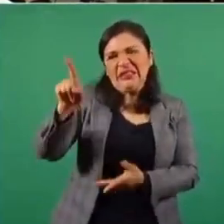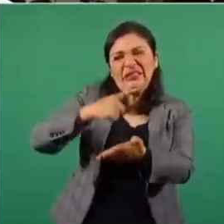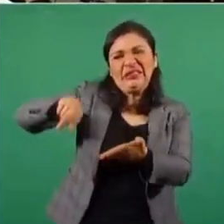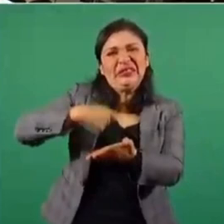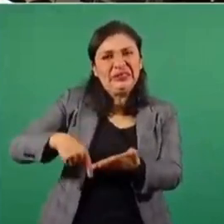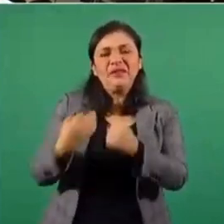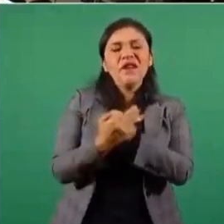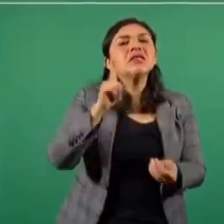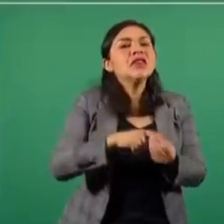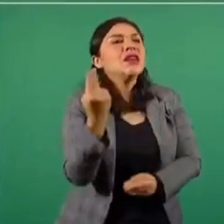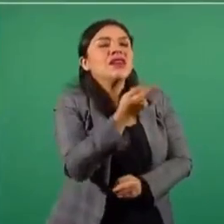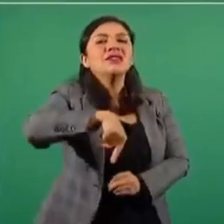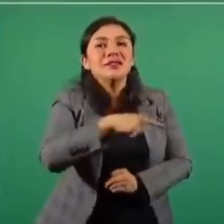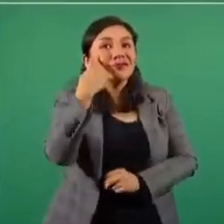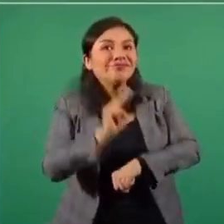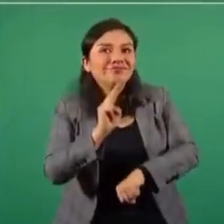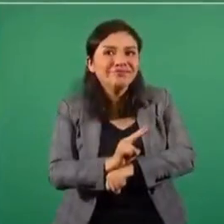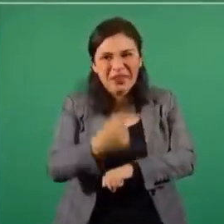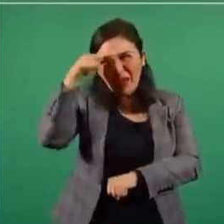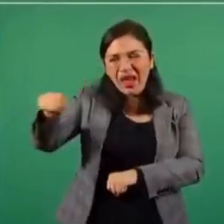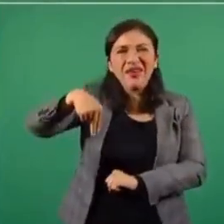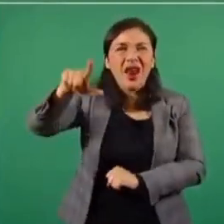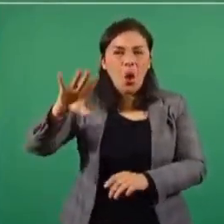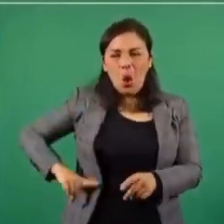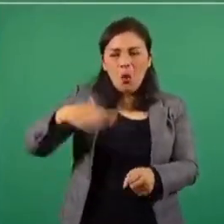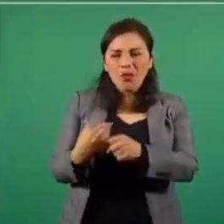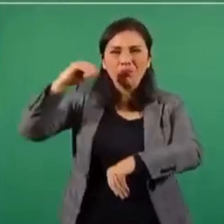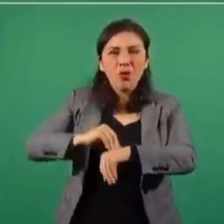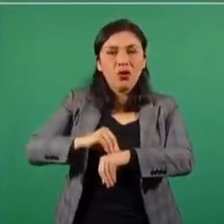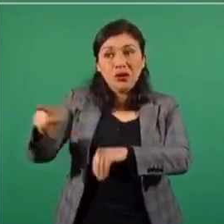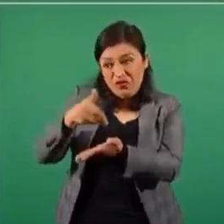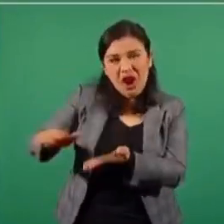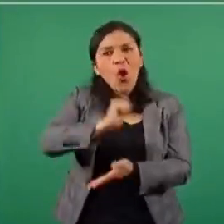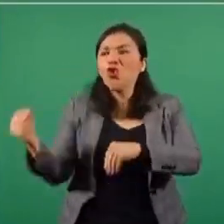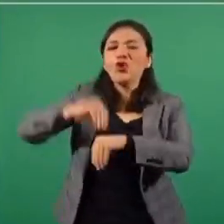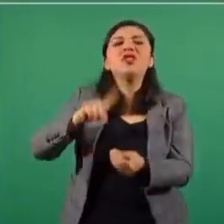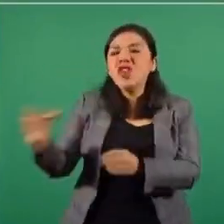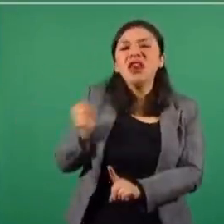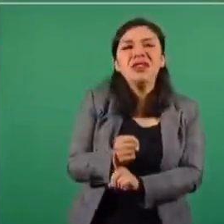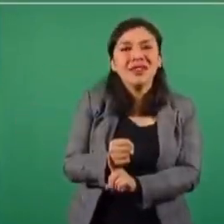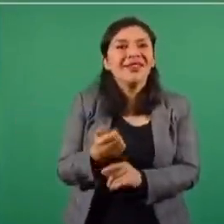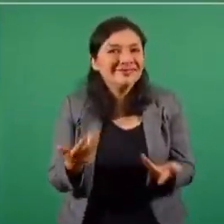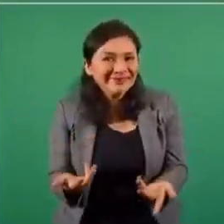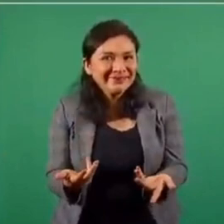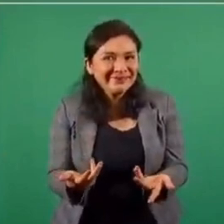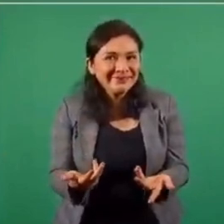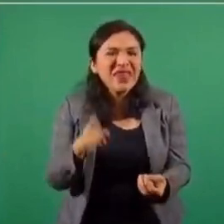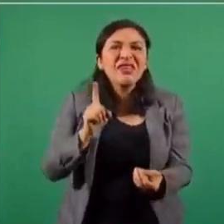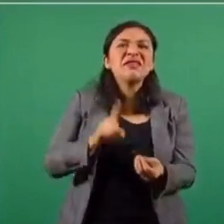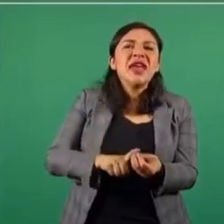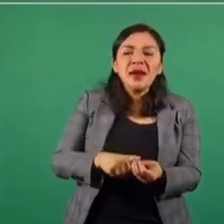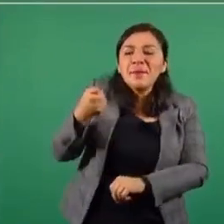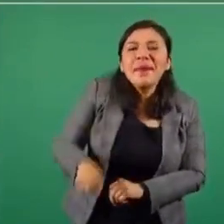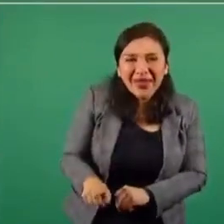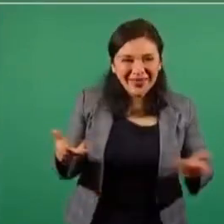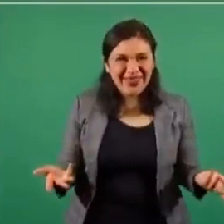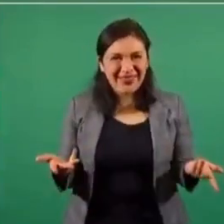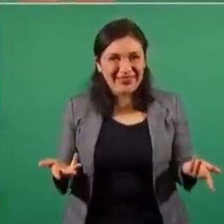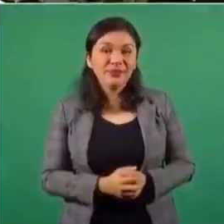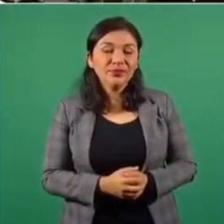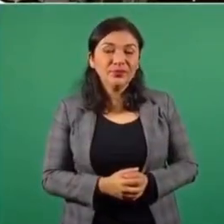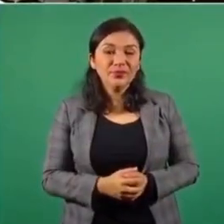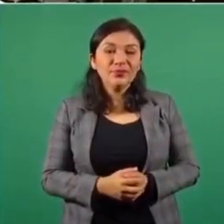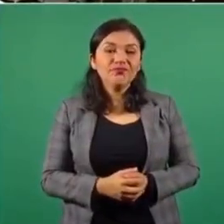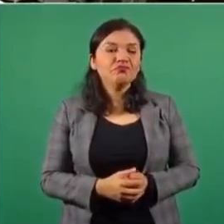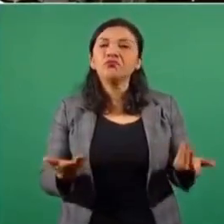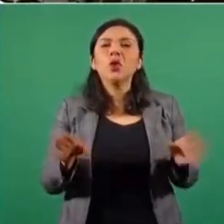al gobernador electo de Nuevo León? ¿Quién ganaría? Bueno, así que, ¿de parte de quién? O